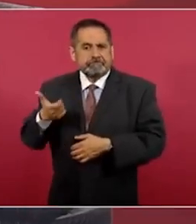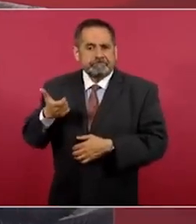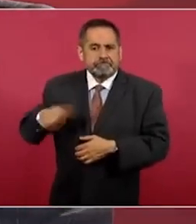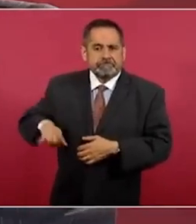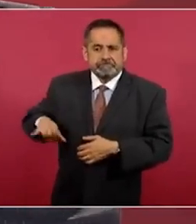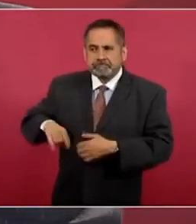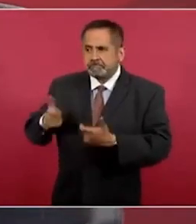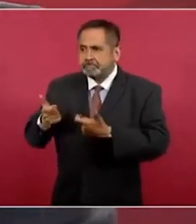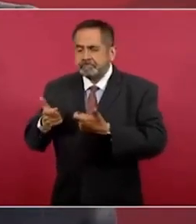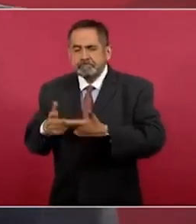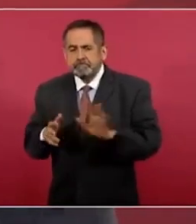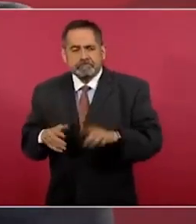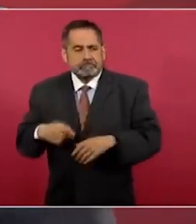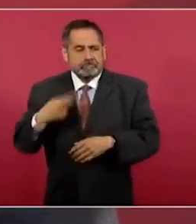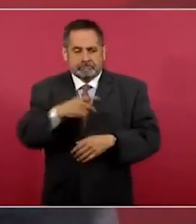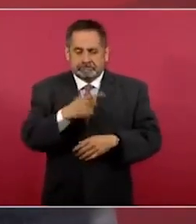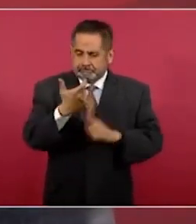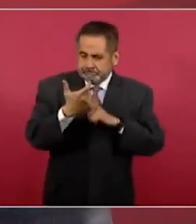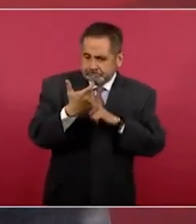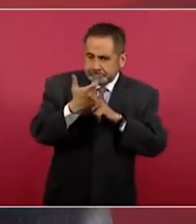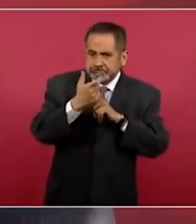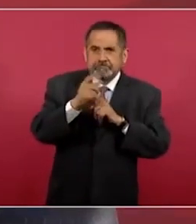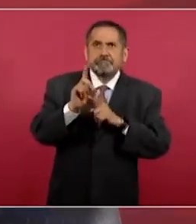Su dios es el dinero.